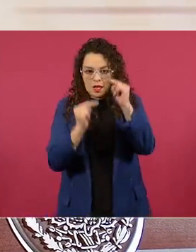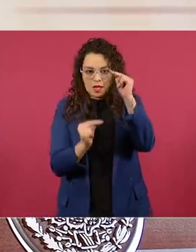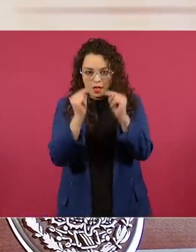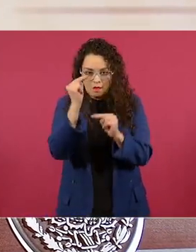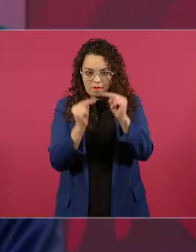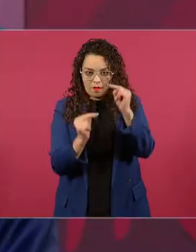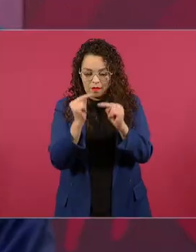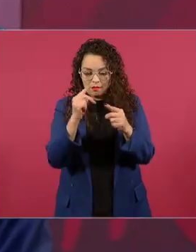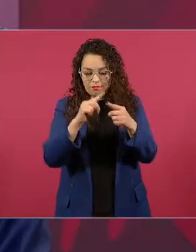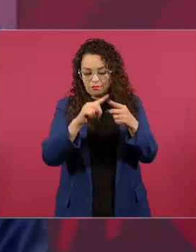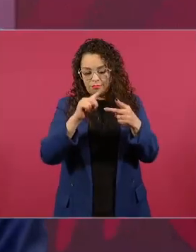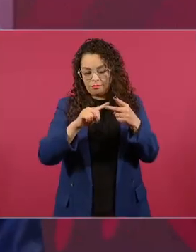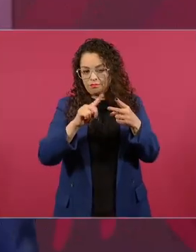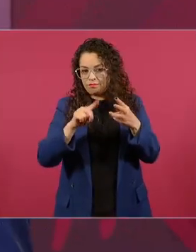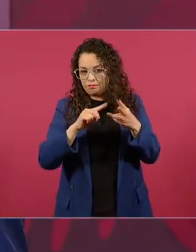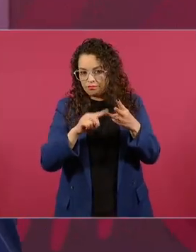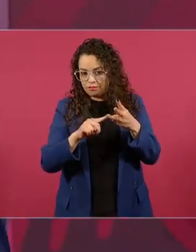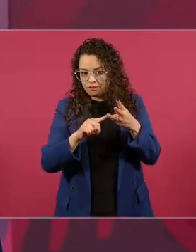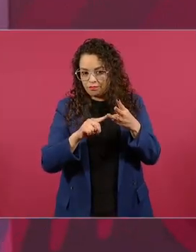independientemente del ingreso